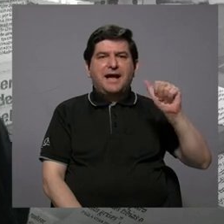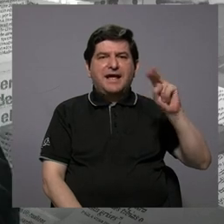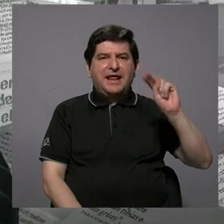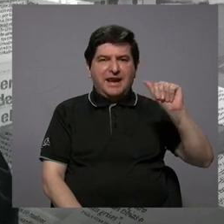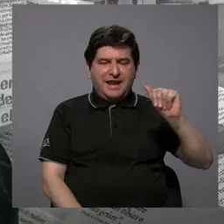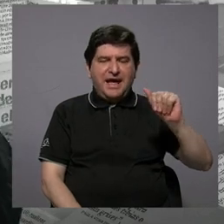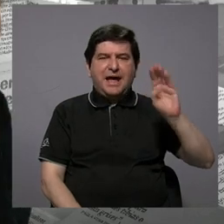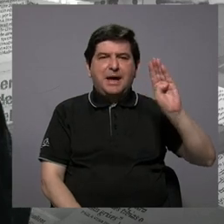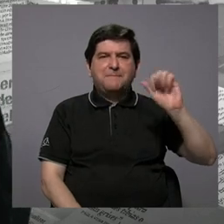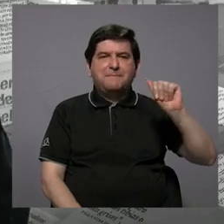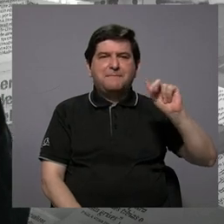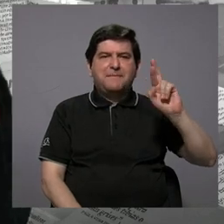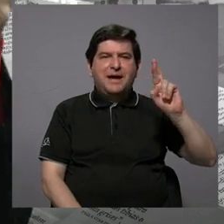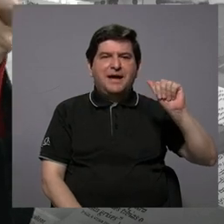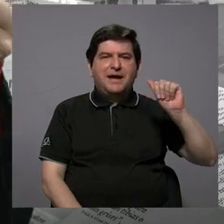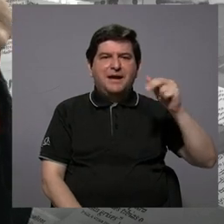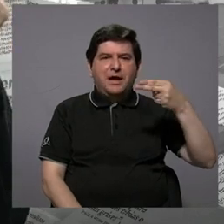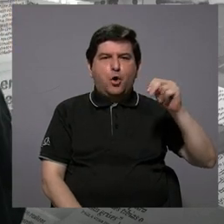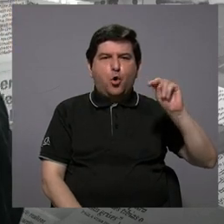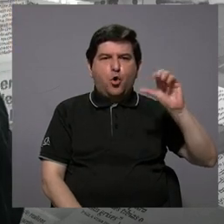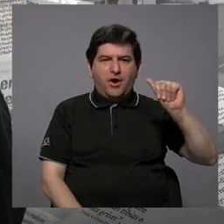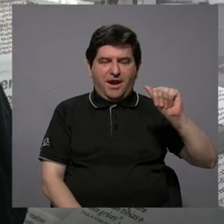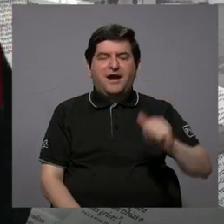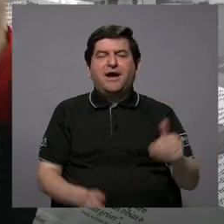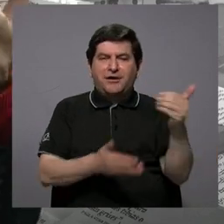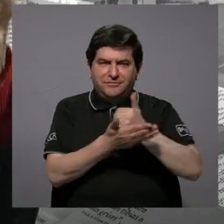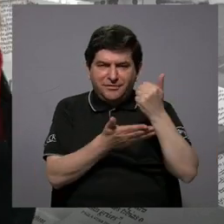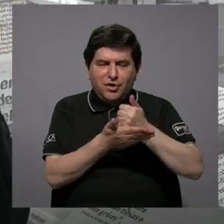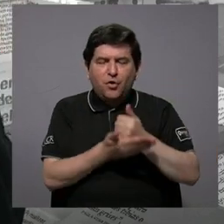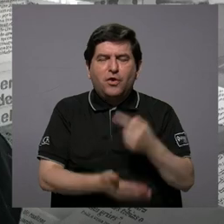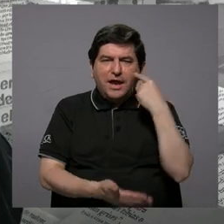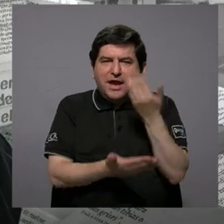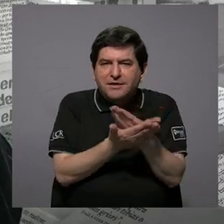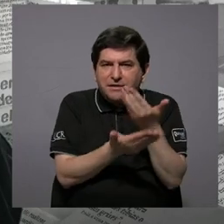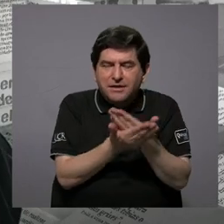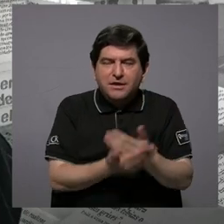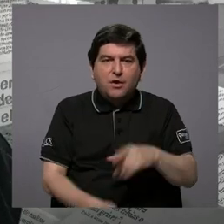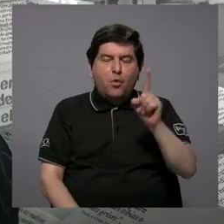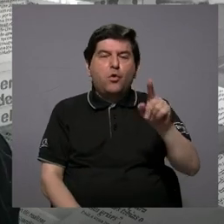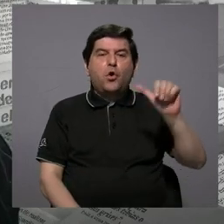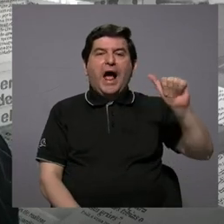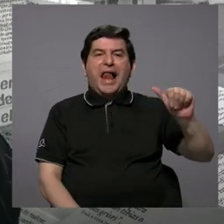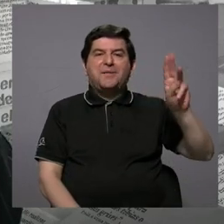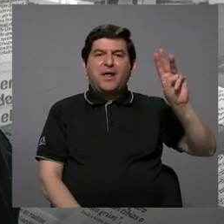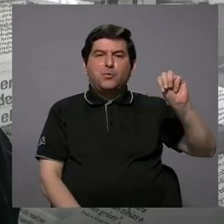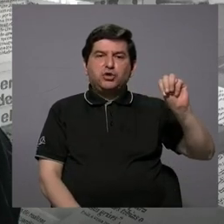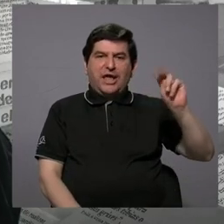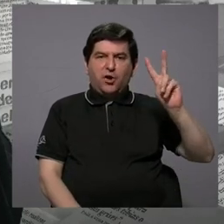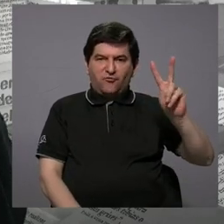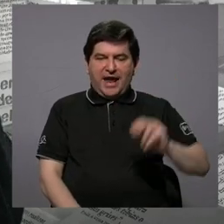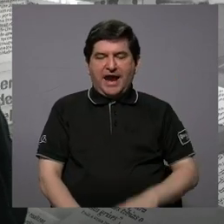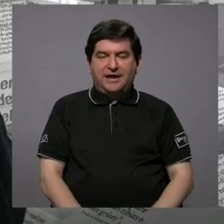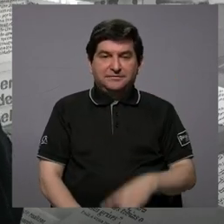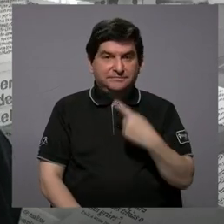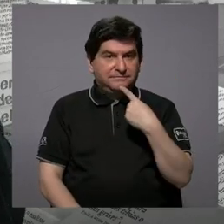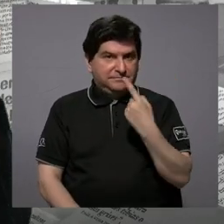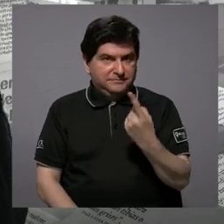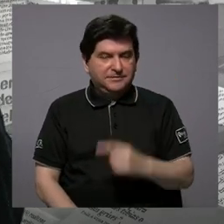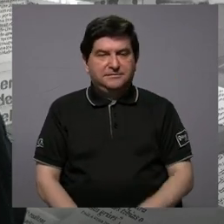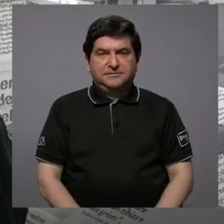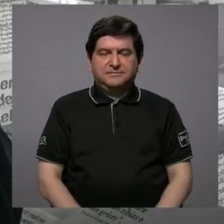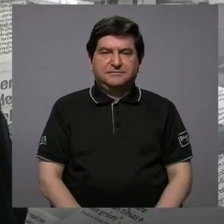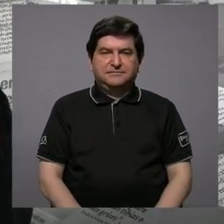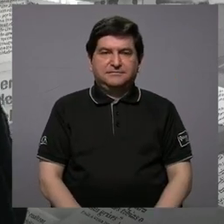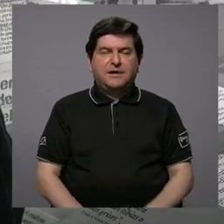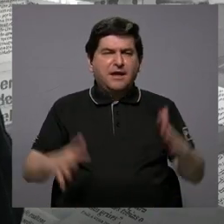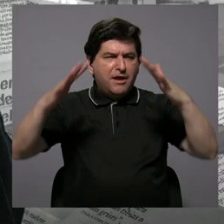Barahona, escribe y recoge testimonios, uno de Álvaro Montero Vega, en donde dice que había